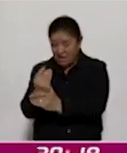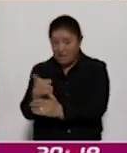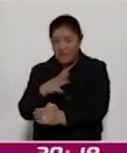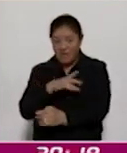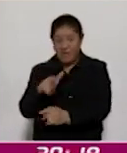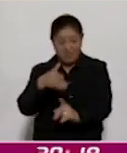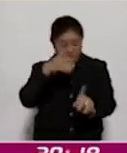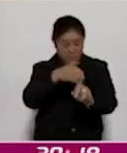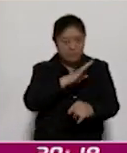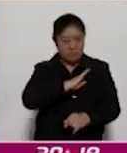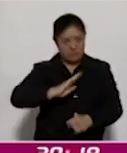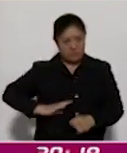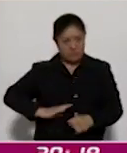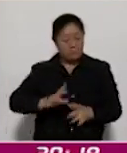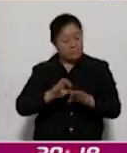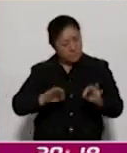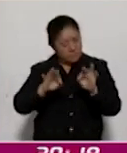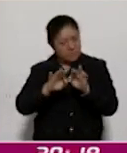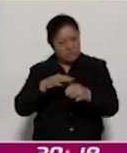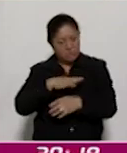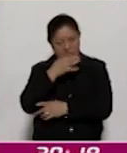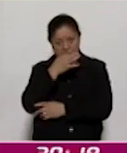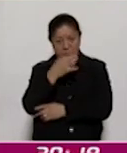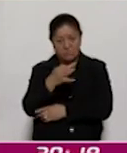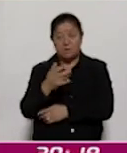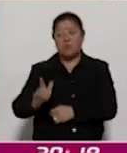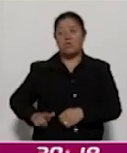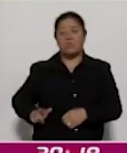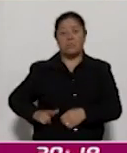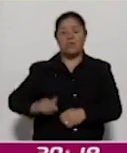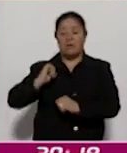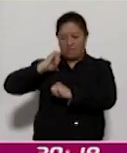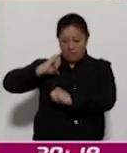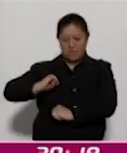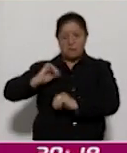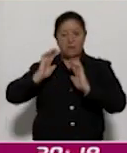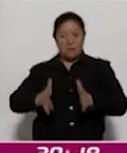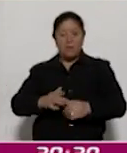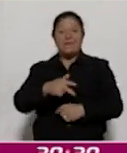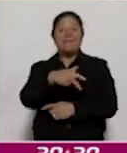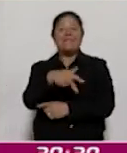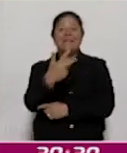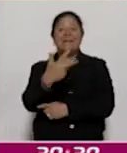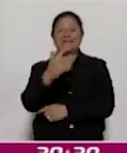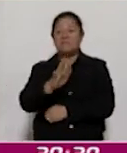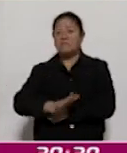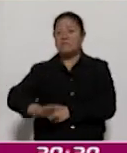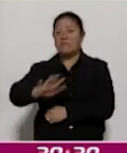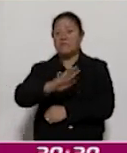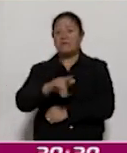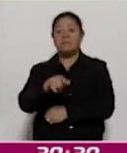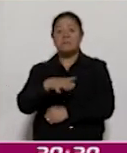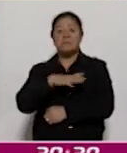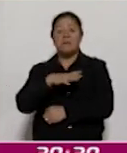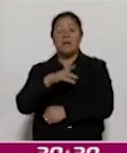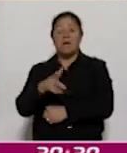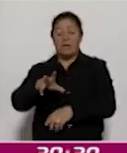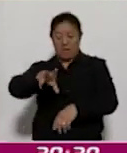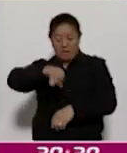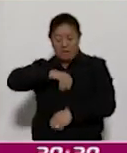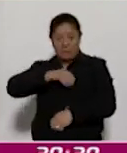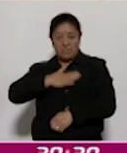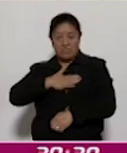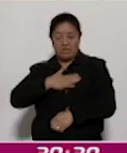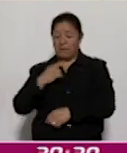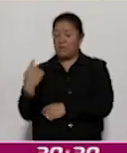Es importante destacar que el gobierno ha asumido 13 plantas de tratamiento de forma directa, 13 plantas que